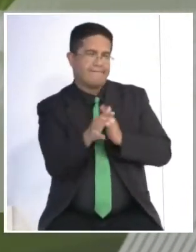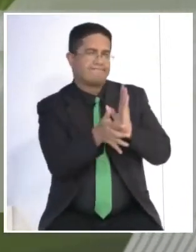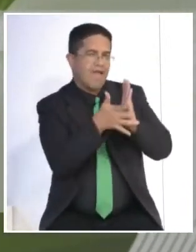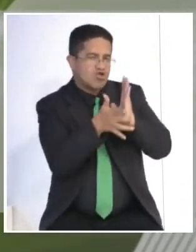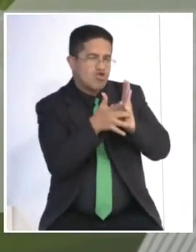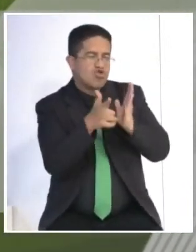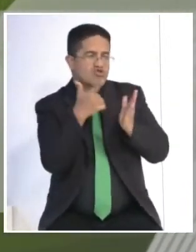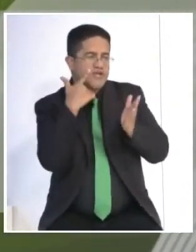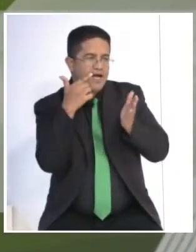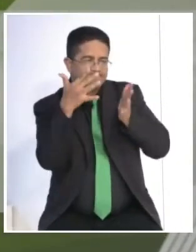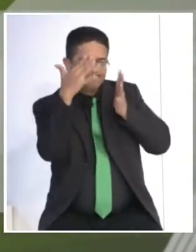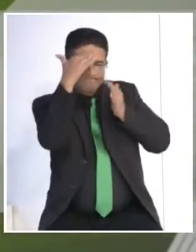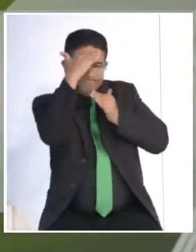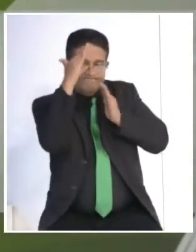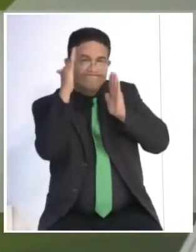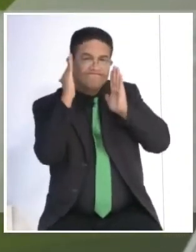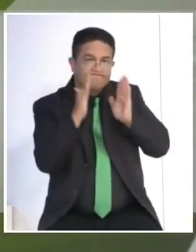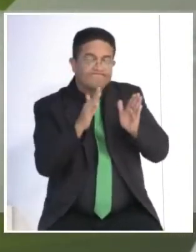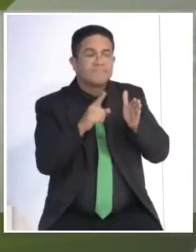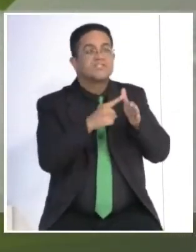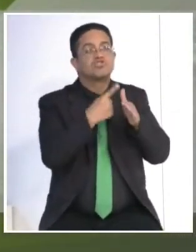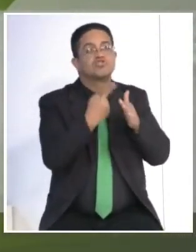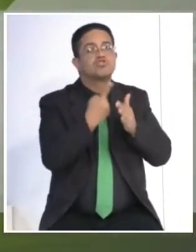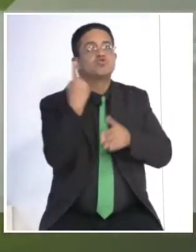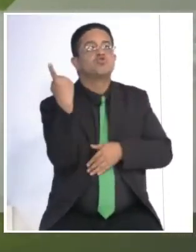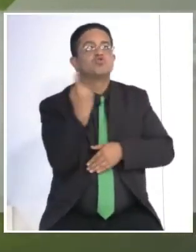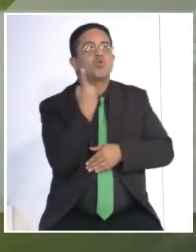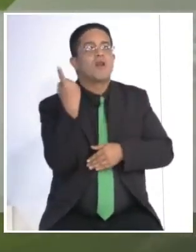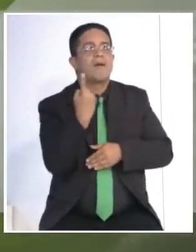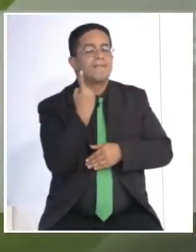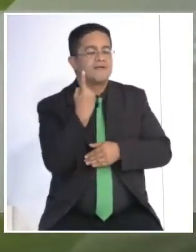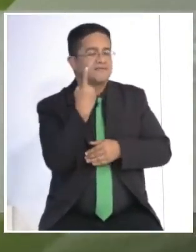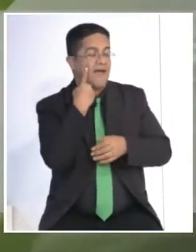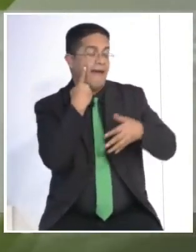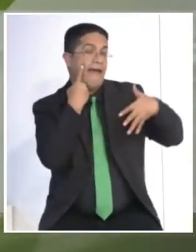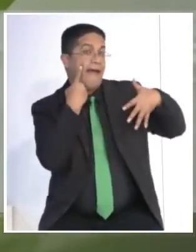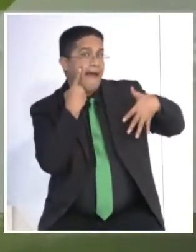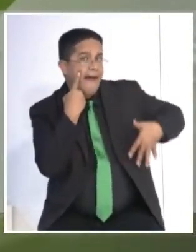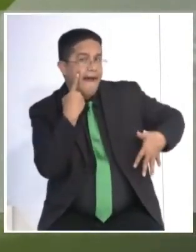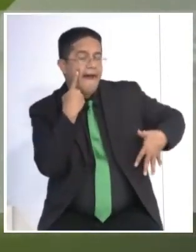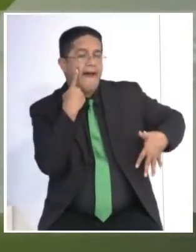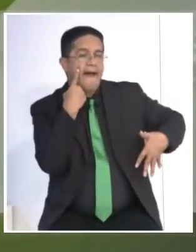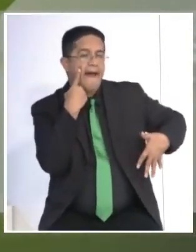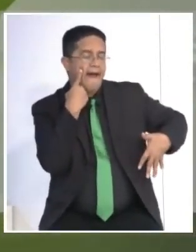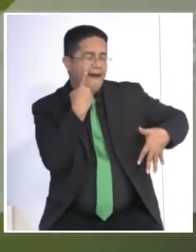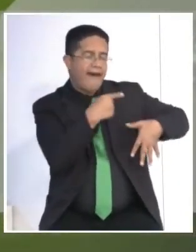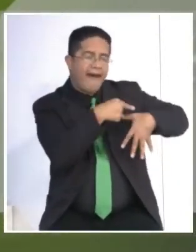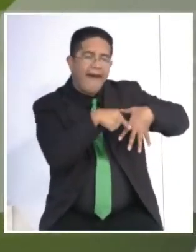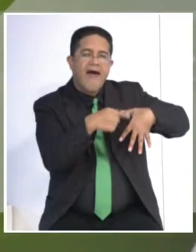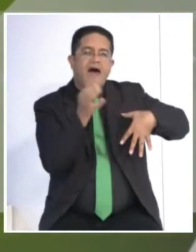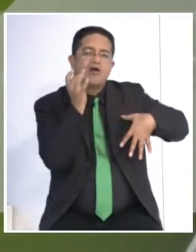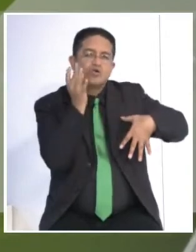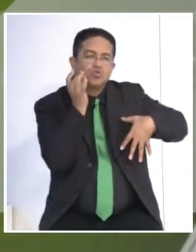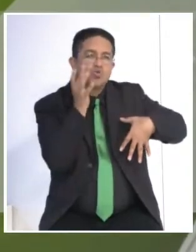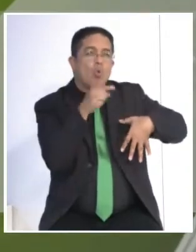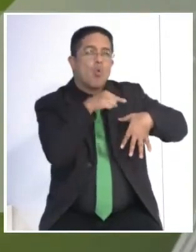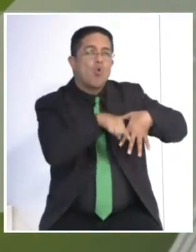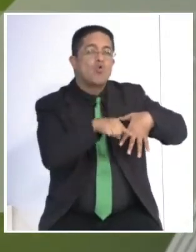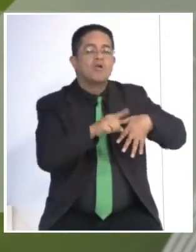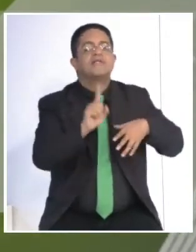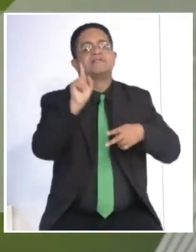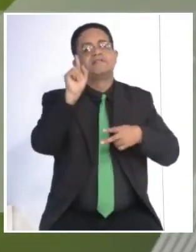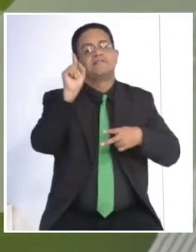ello, para tener un abanico de tratamiento. Entonces, no solamente se trata las arañitas y las telangiectasias faciales, sino que nos vamos un poco más allá,